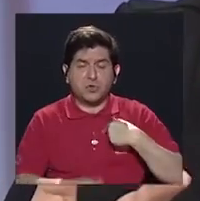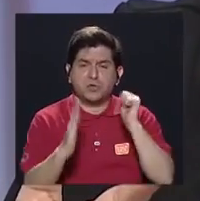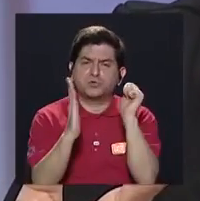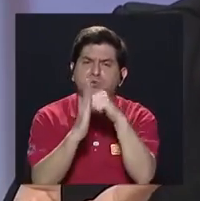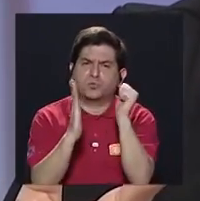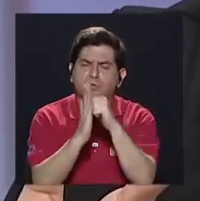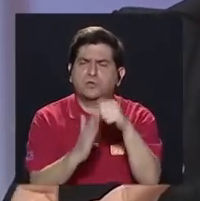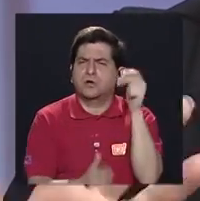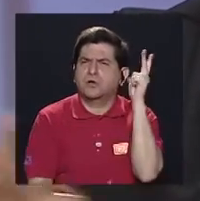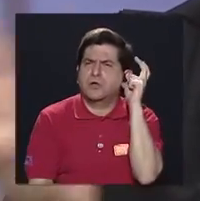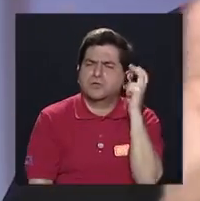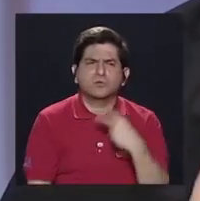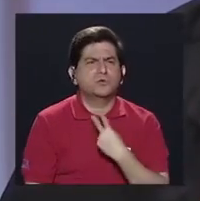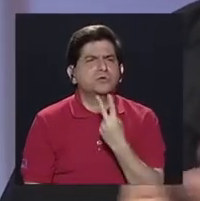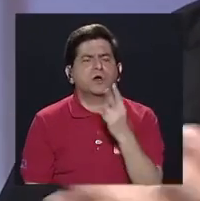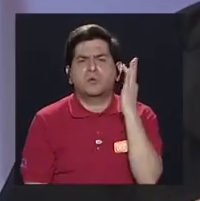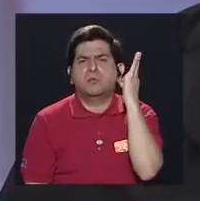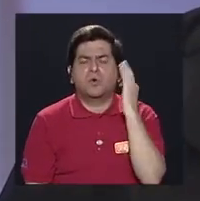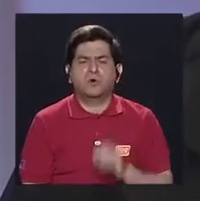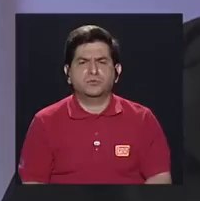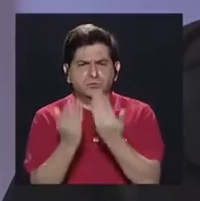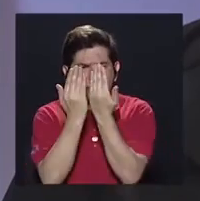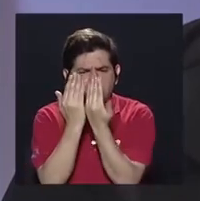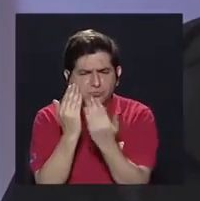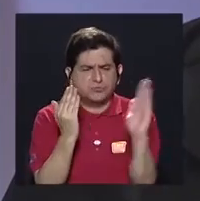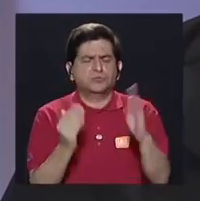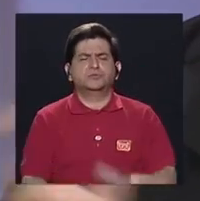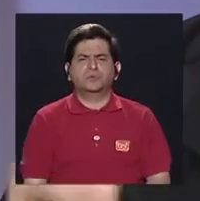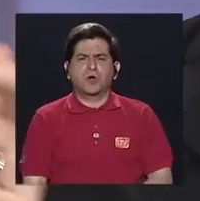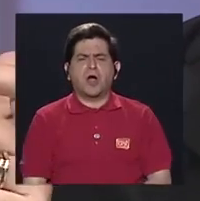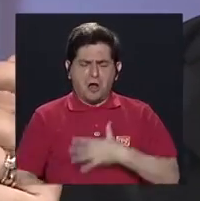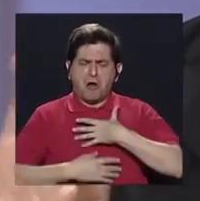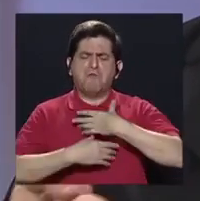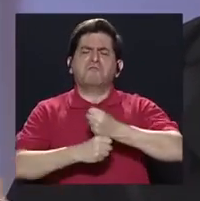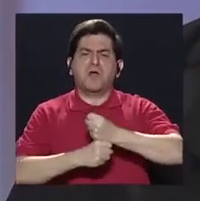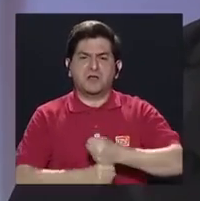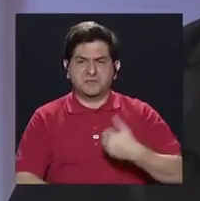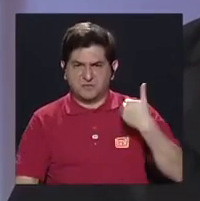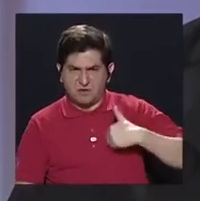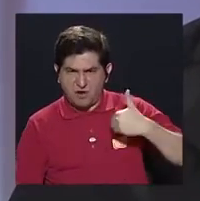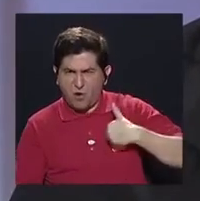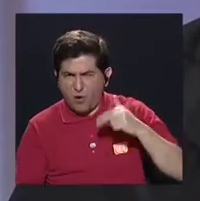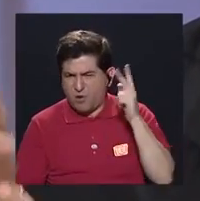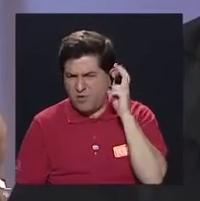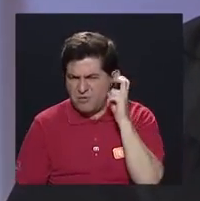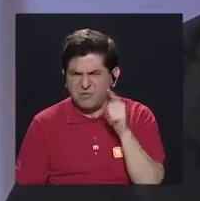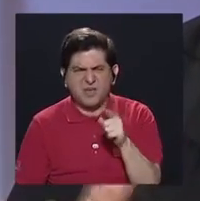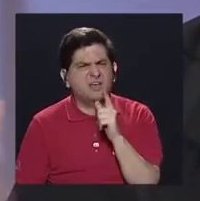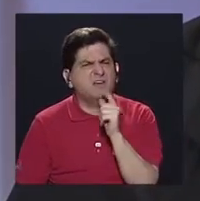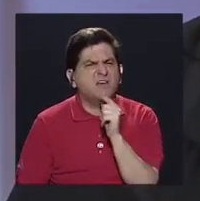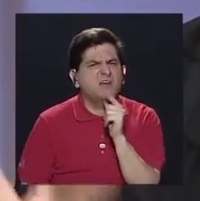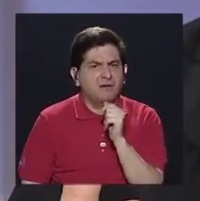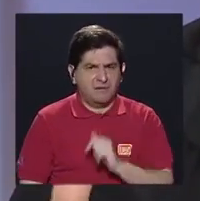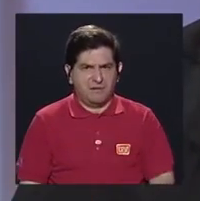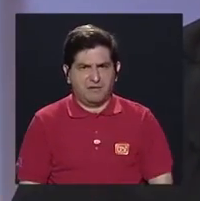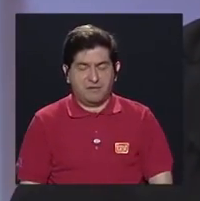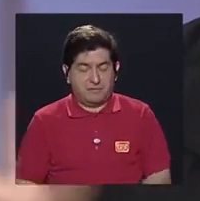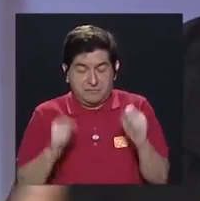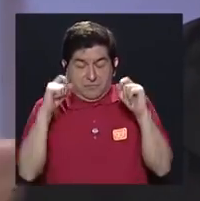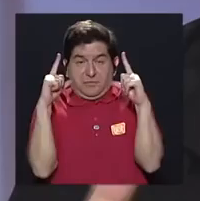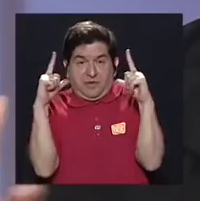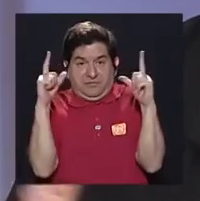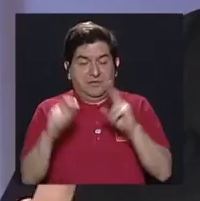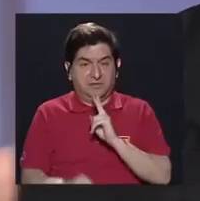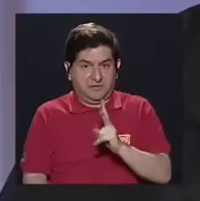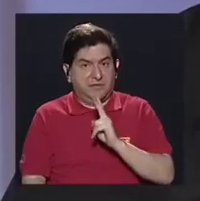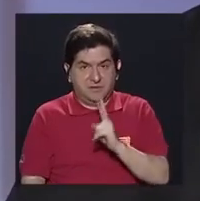la puerta, oyen la voz de la mujer y abren con más confianza, oyen la voz de un hombre como dice, y ese quien es, es increíble, porque